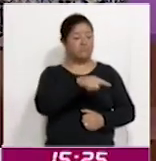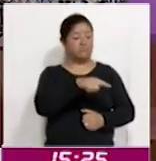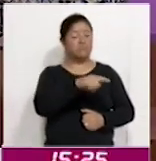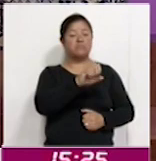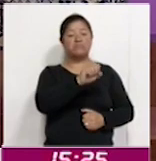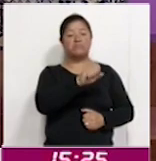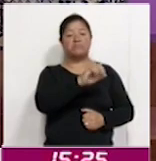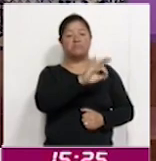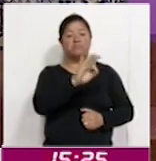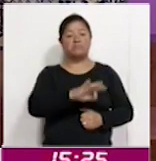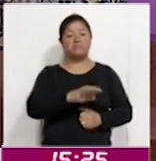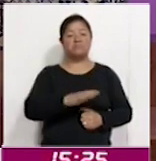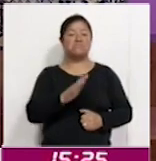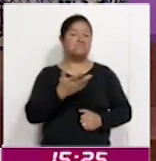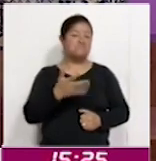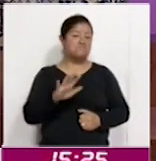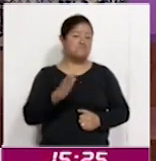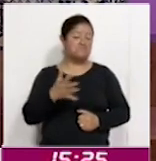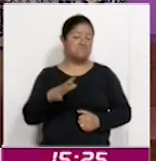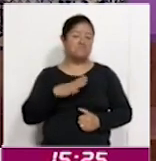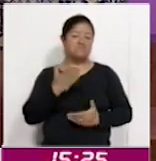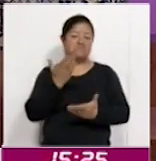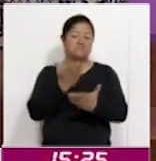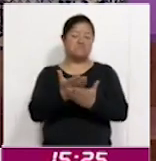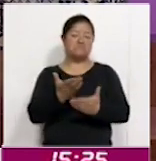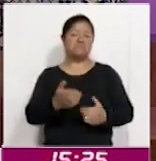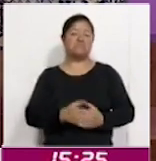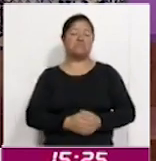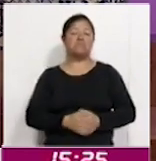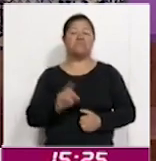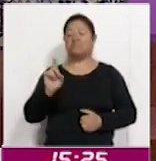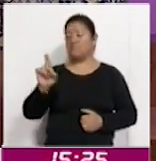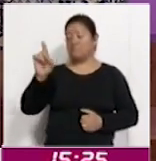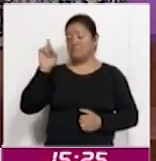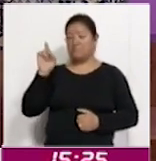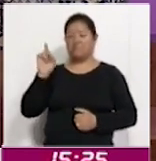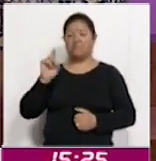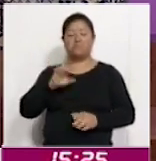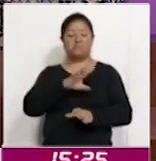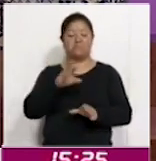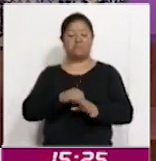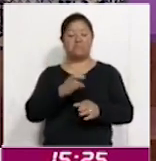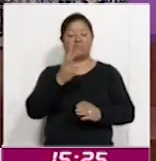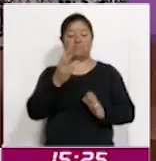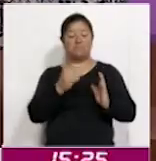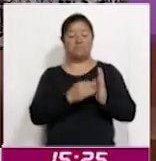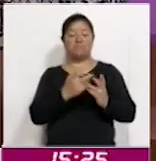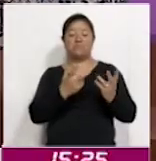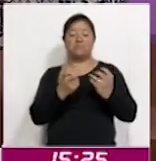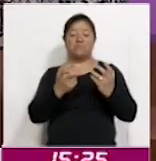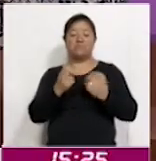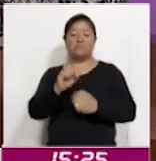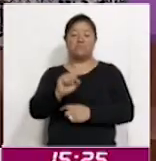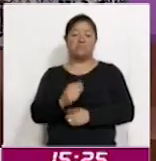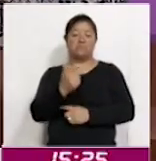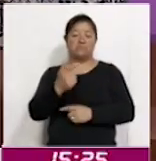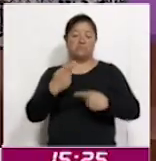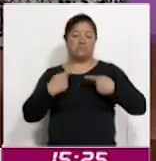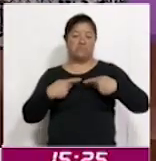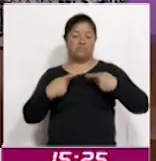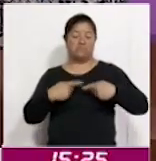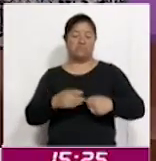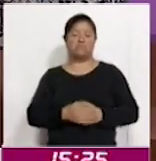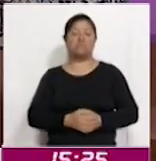60%. En promedio estaban convocados a las urnas el pasado domingo un total de 3.867 ciudadanos